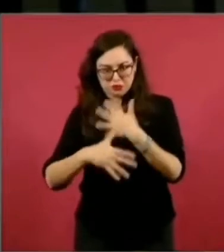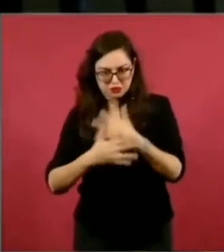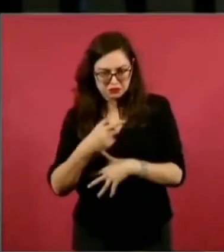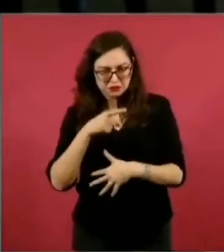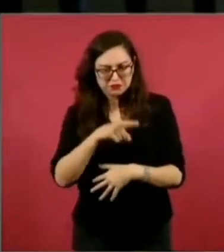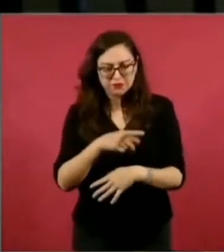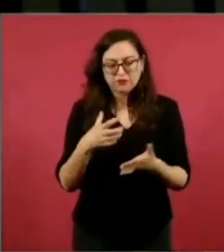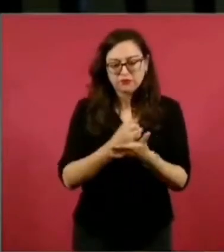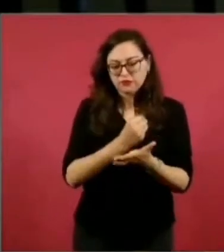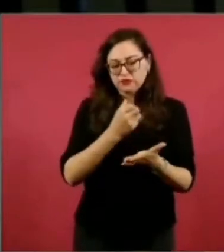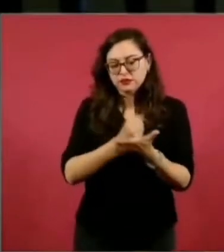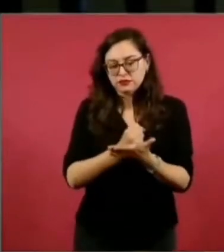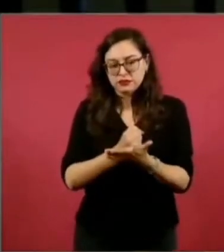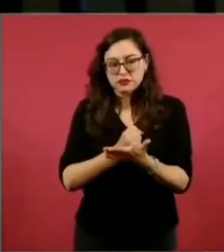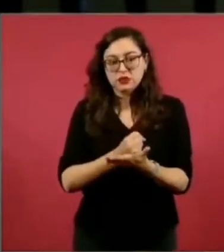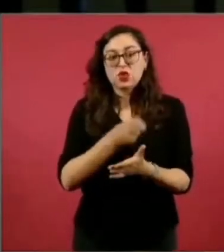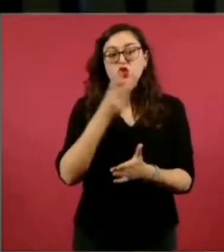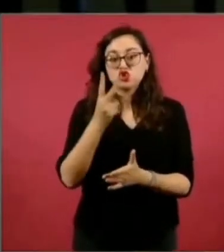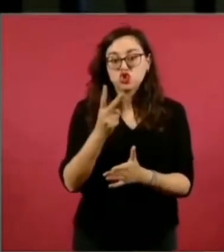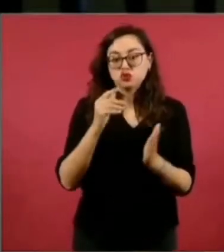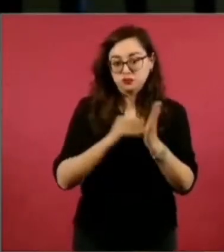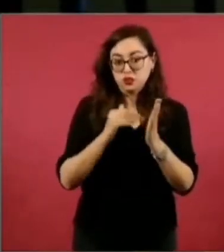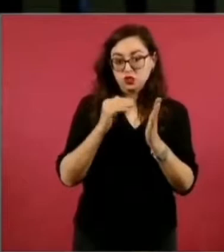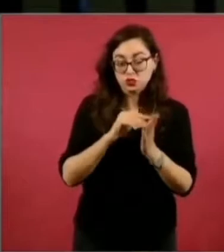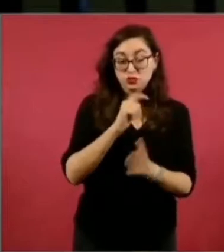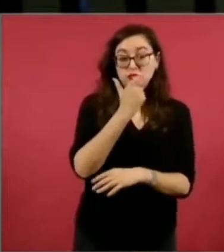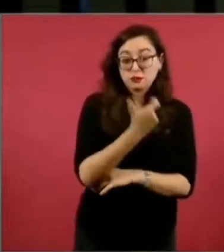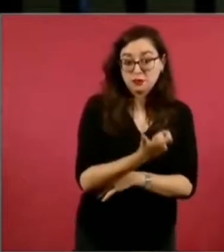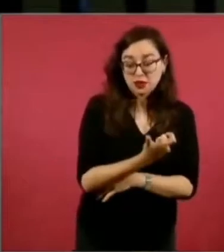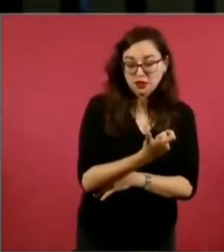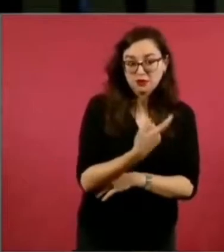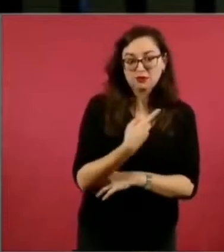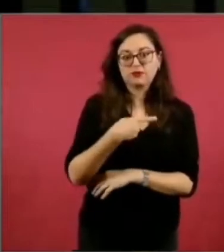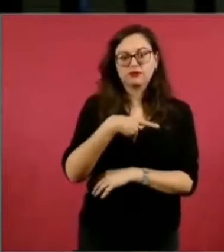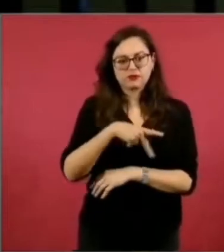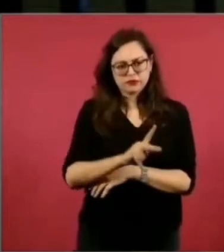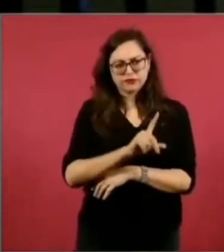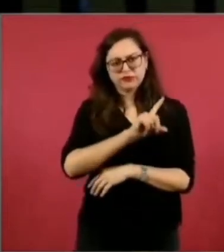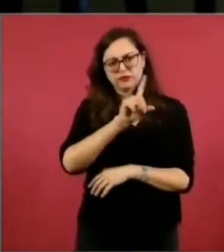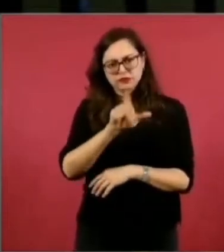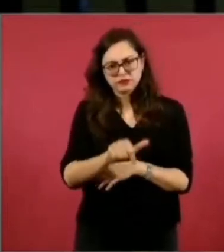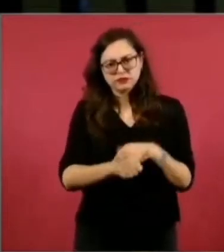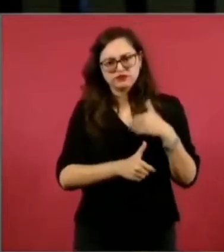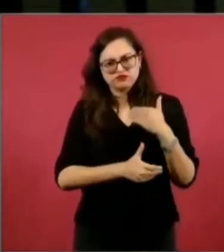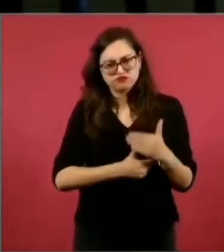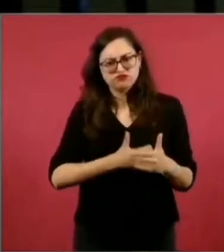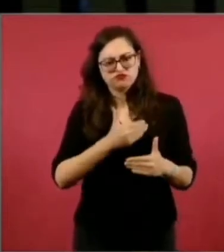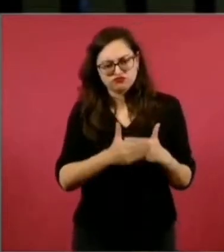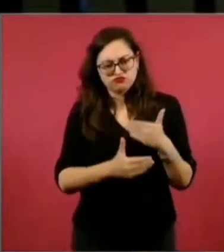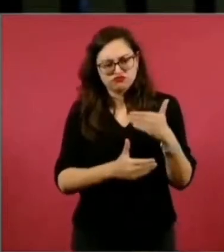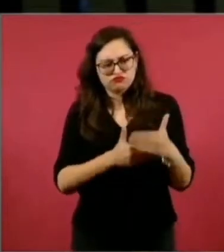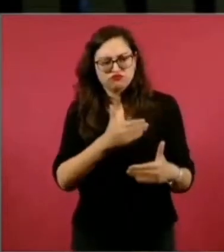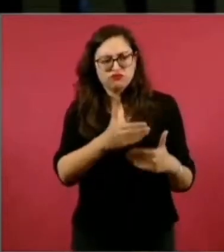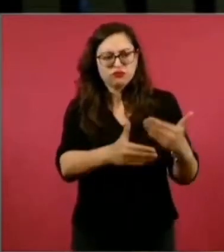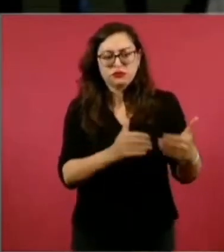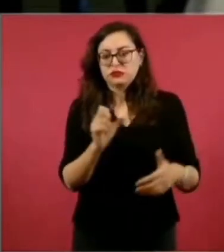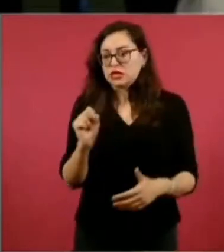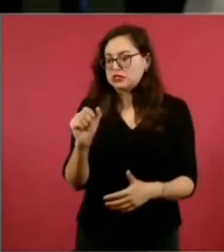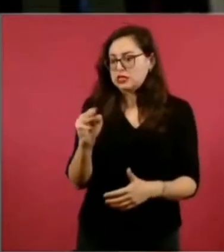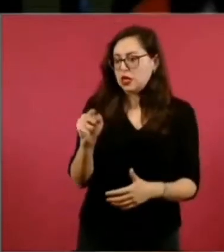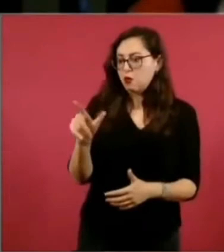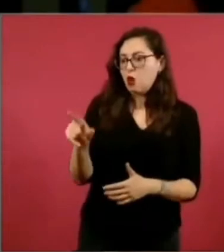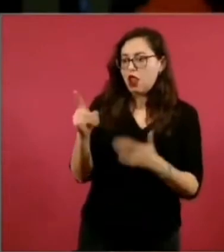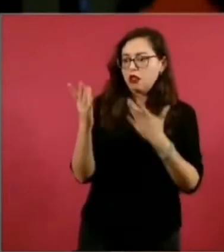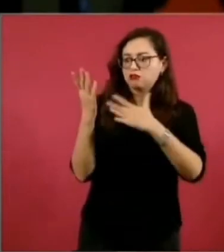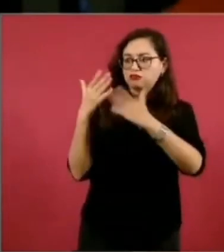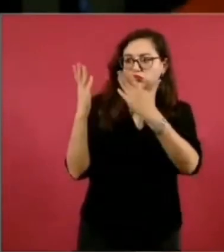tenían eran por dos millones de pesos. Sin embargo, conforme fue avanzando en cargos públicos Samuel García, las